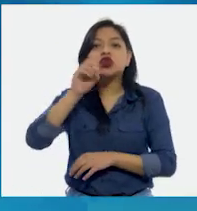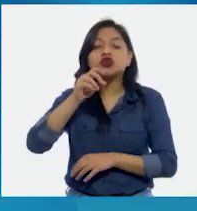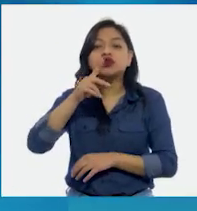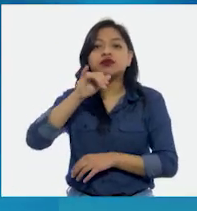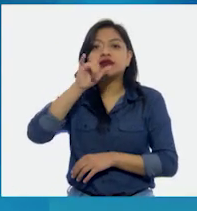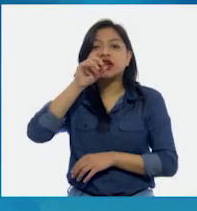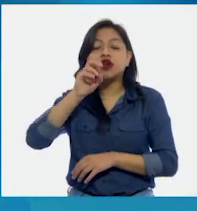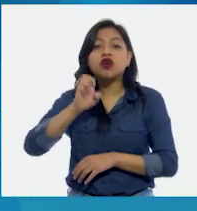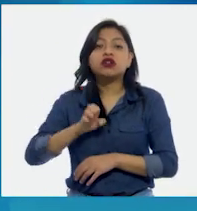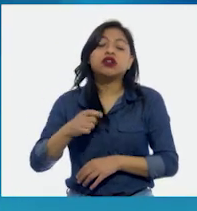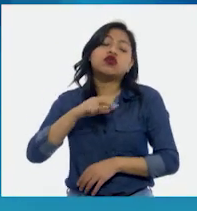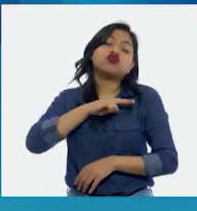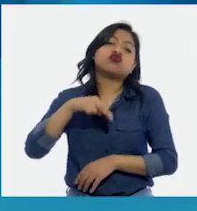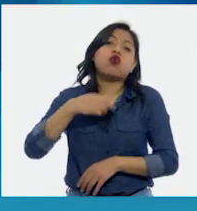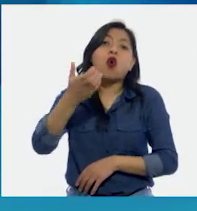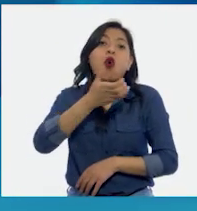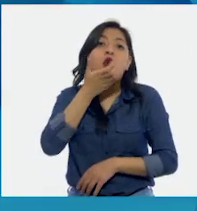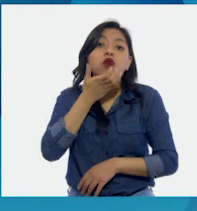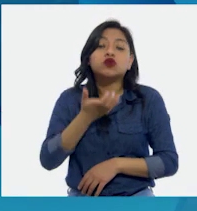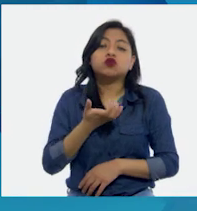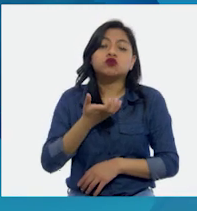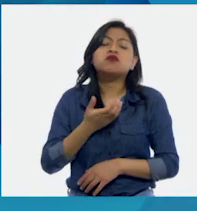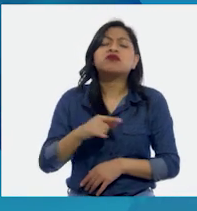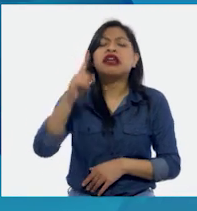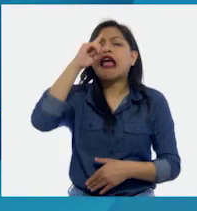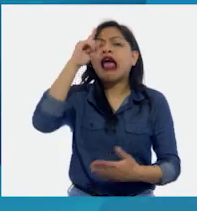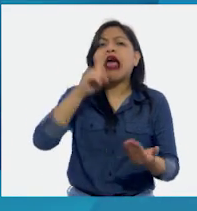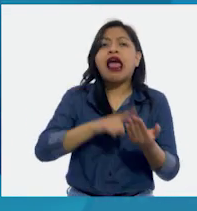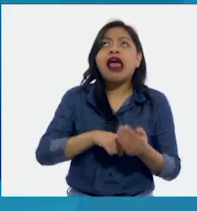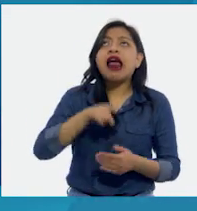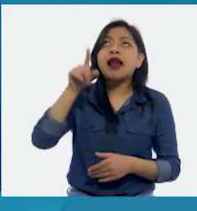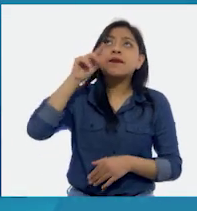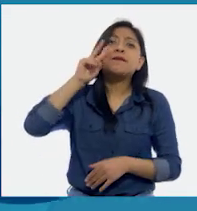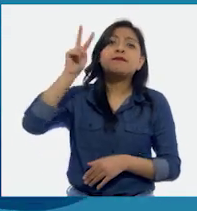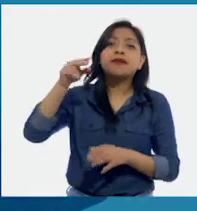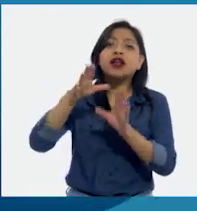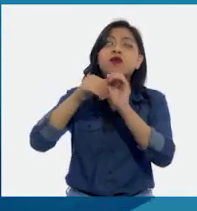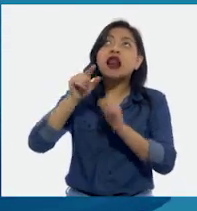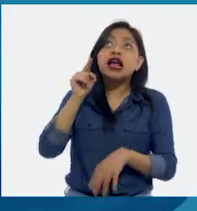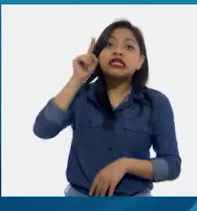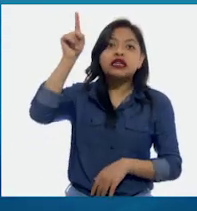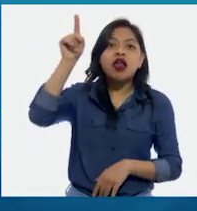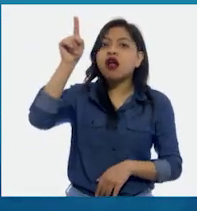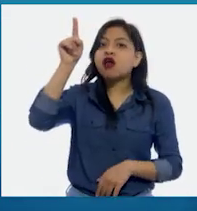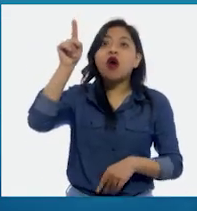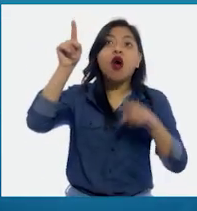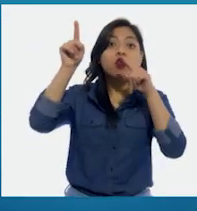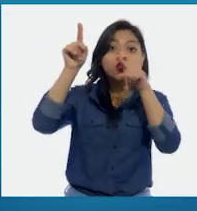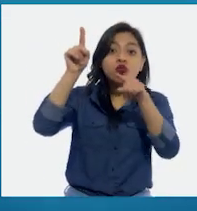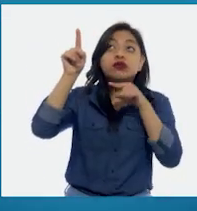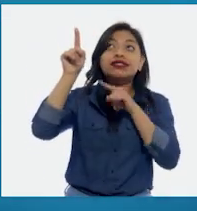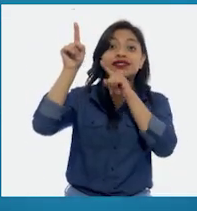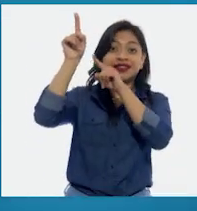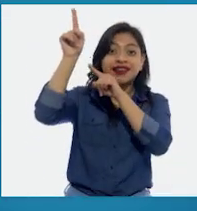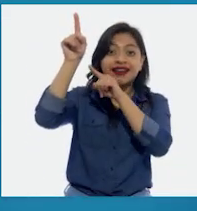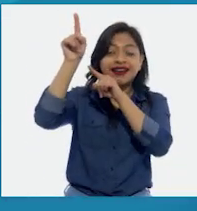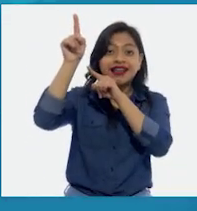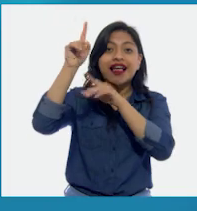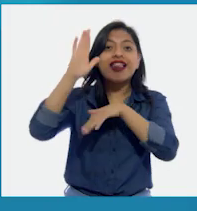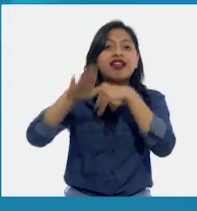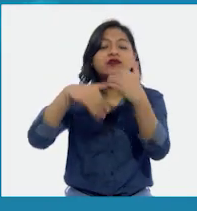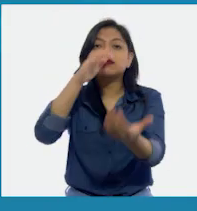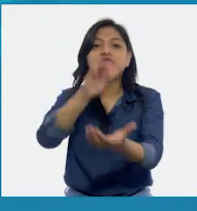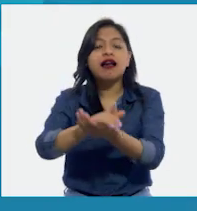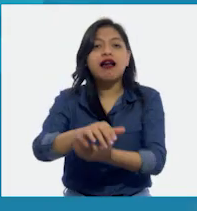tradición que no hay que señalar con la mano cuando está volando, porque el que lo señala nunca se va a